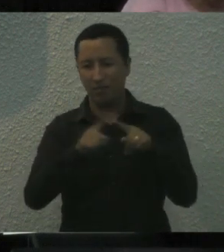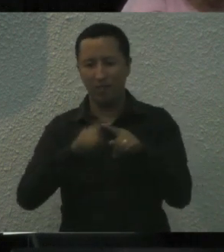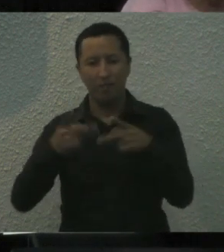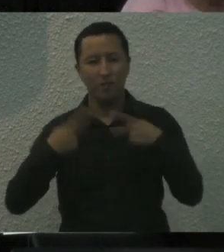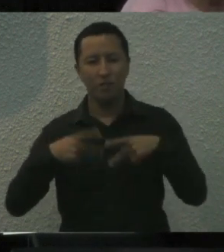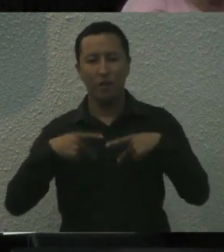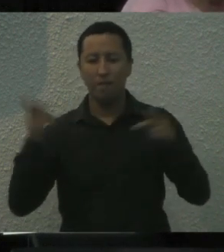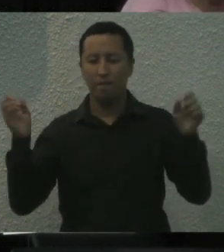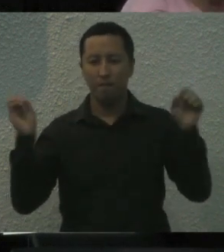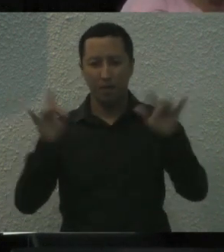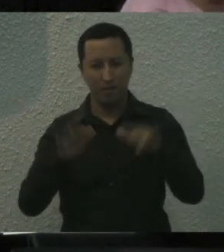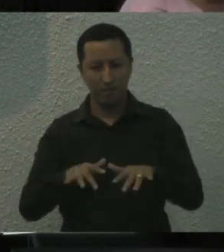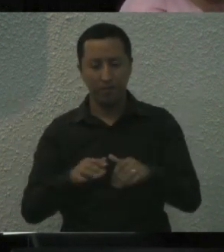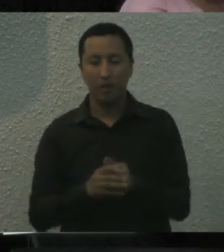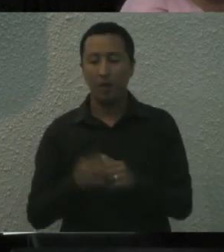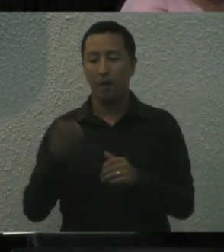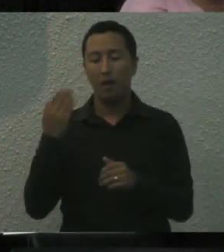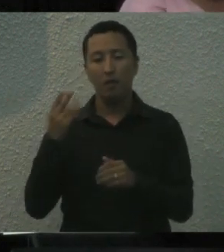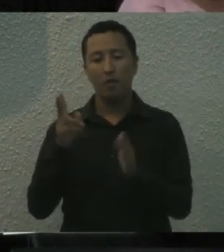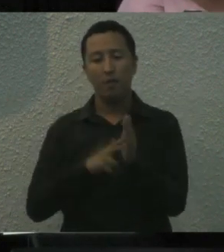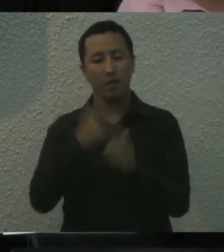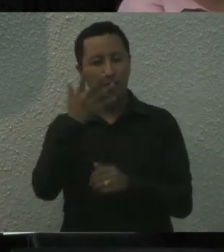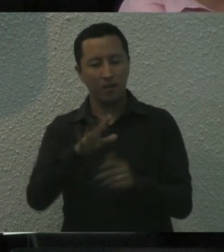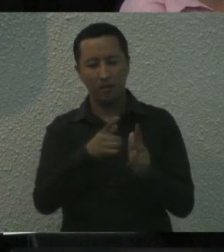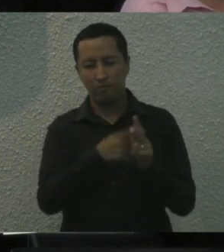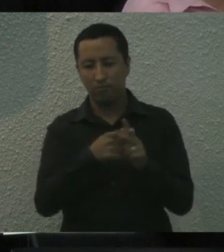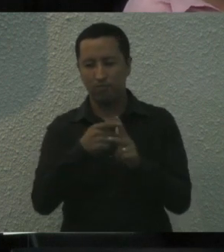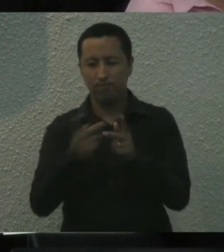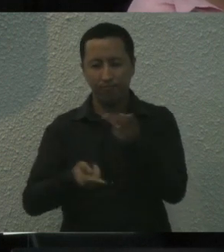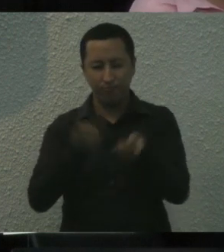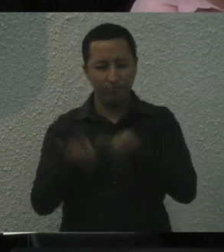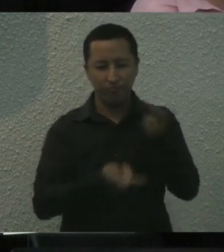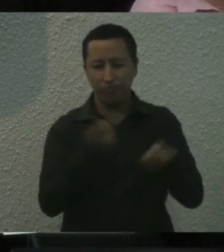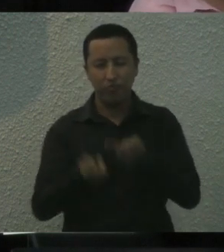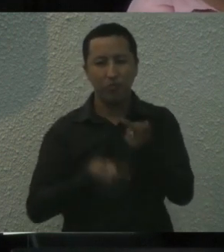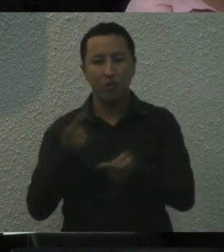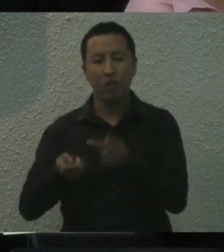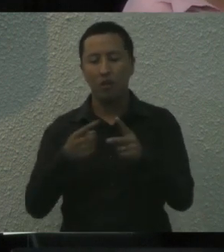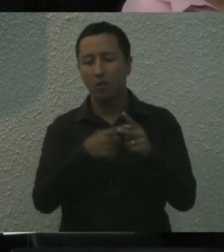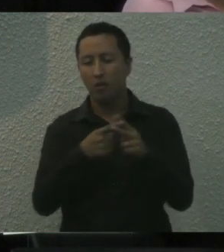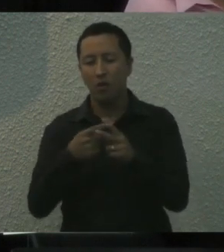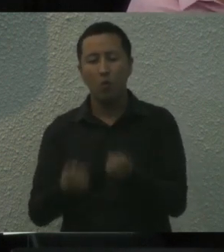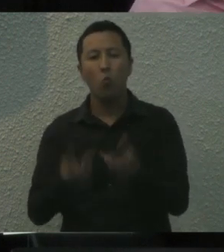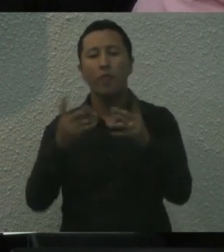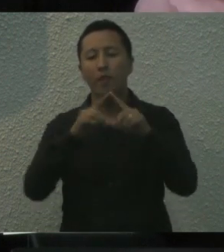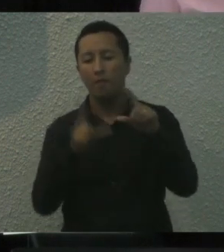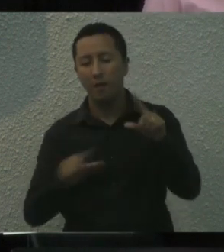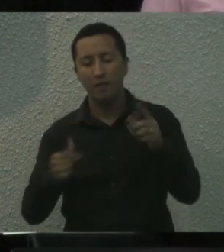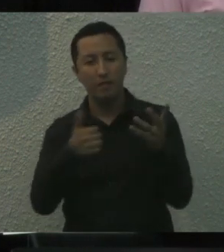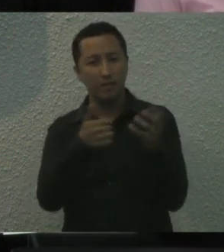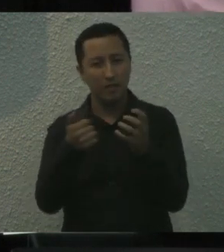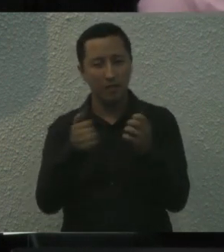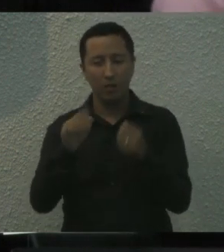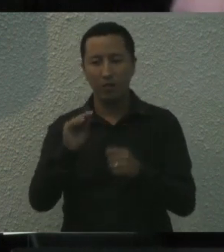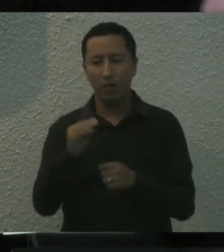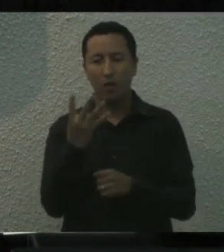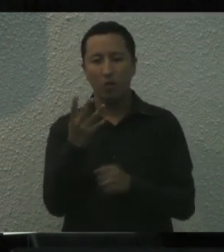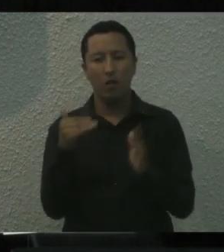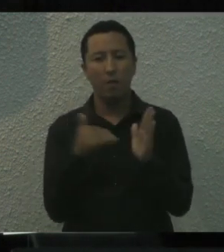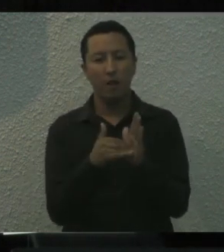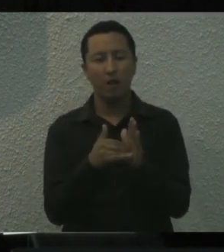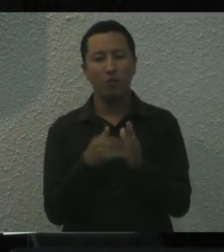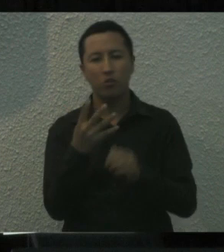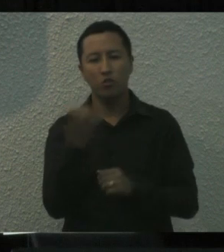En el censo del 2010 se reportó el haber en México 694 mil